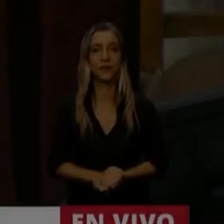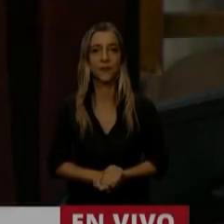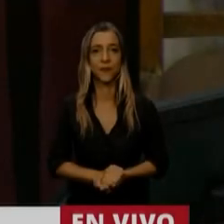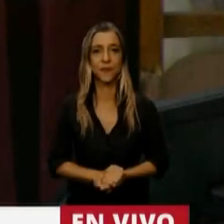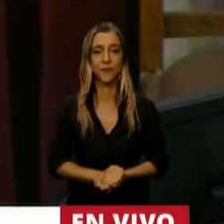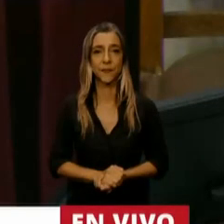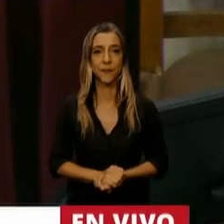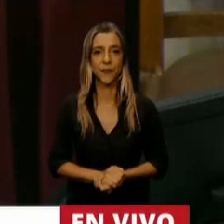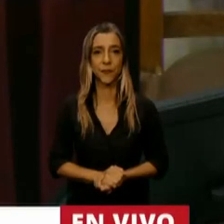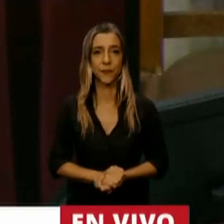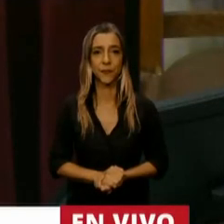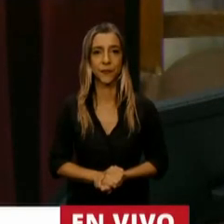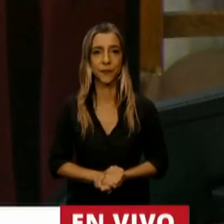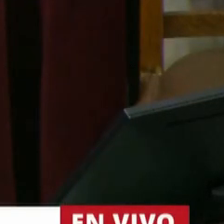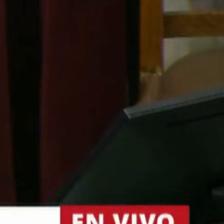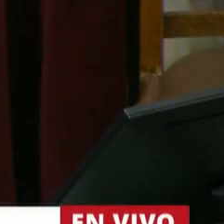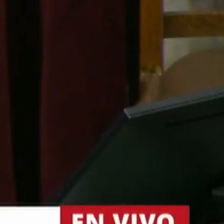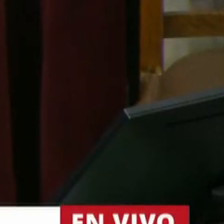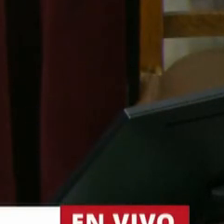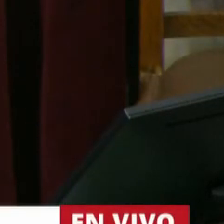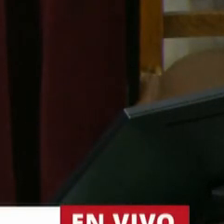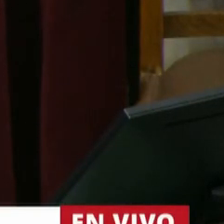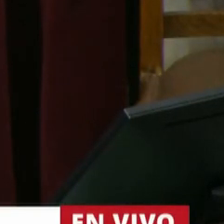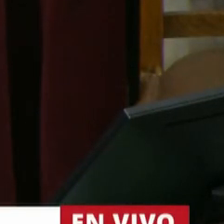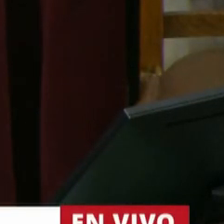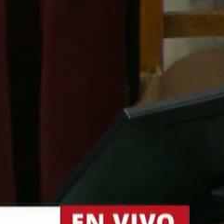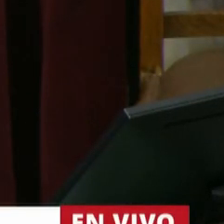Tiene la palabra la diputada Sigmena García.